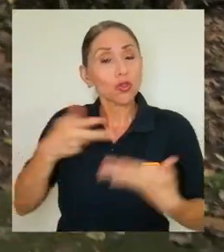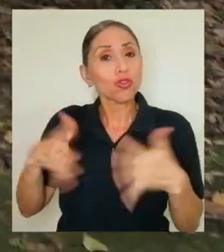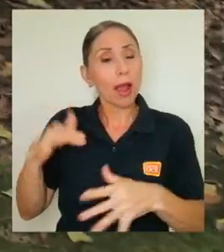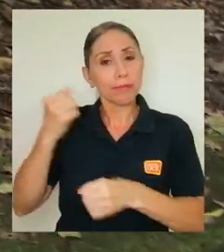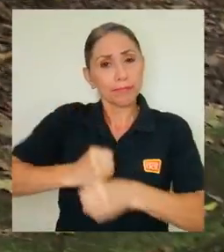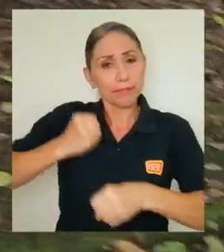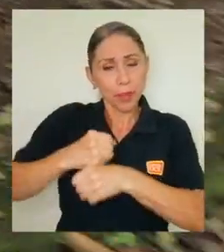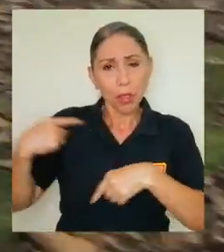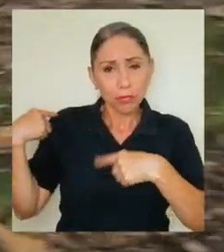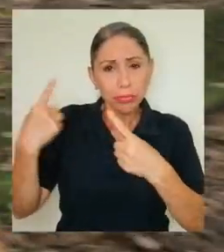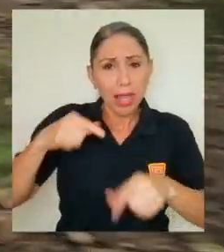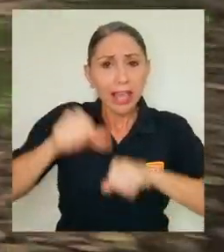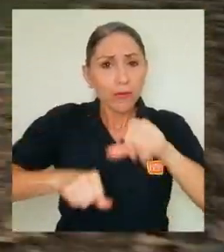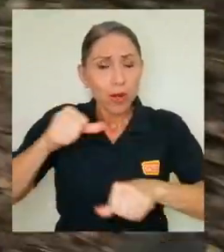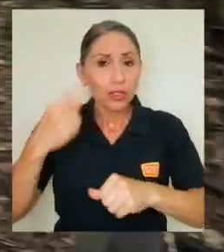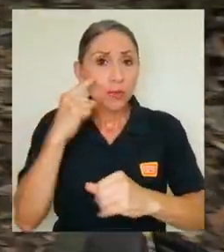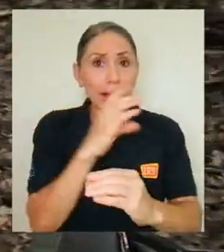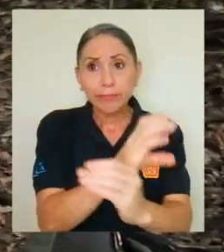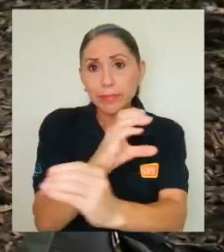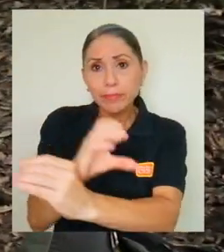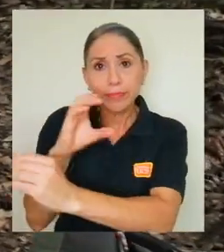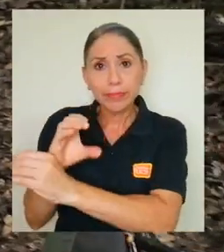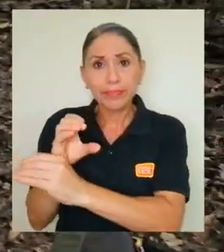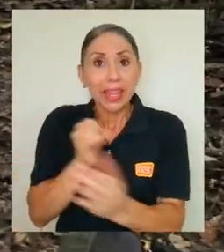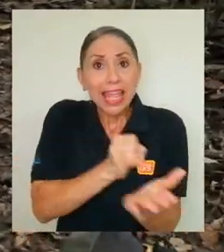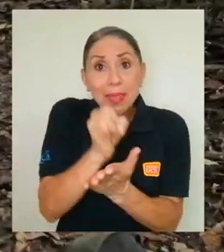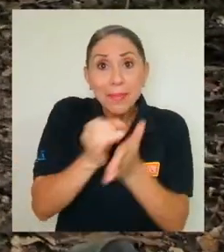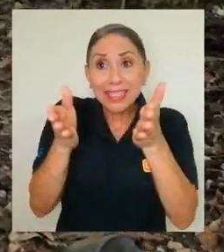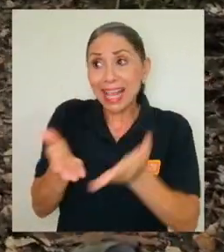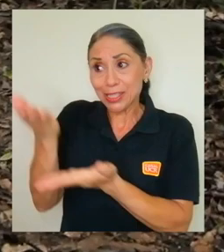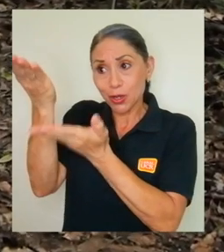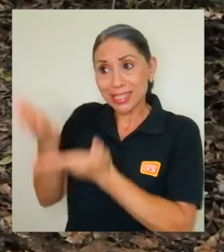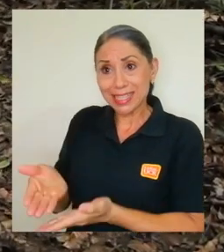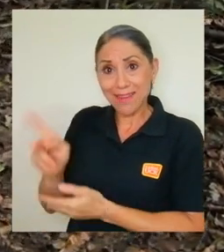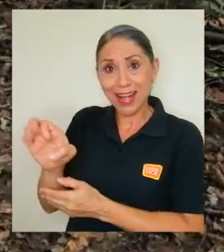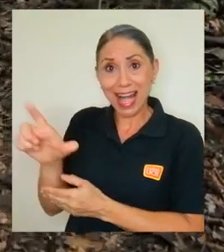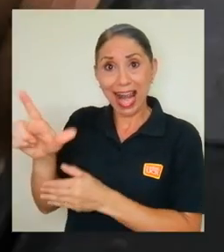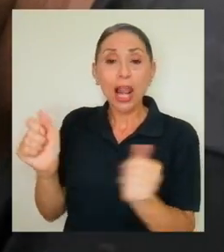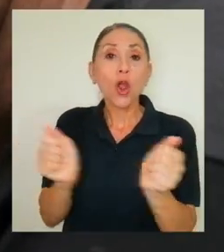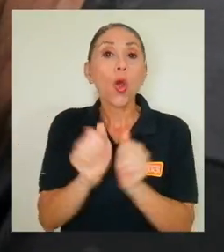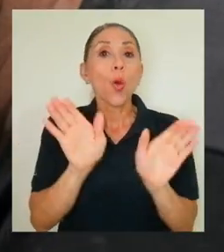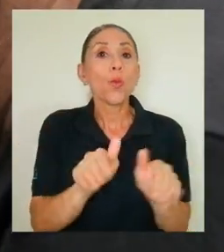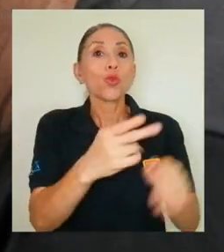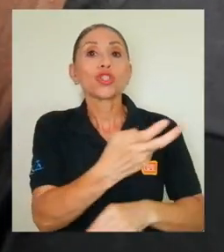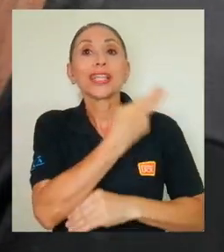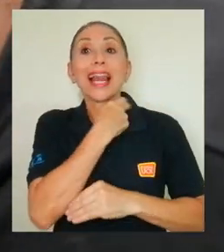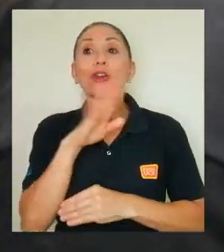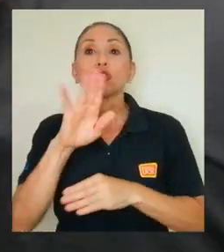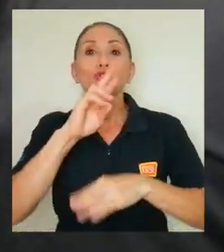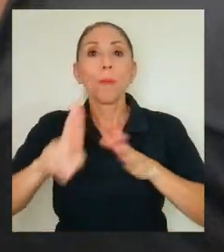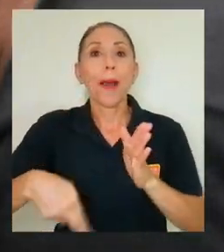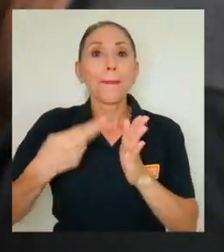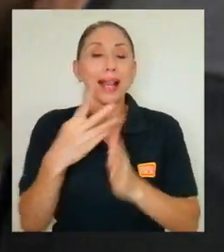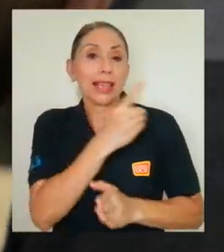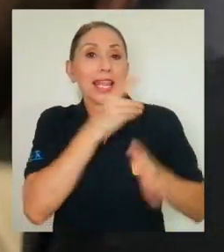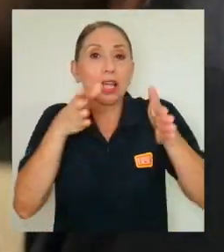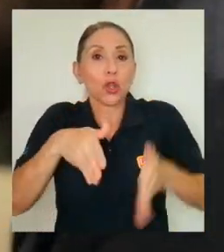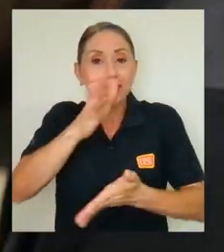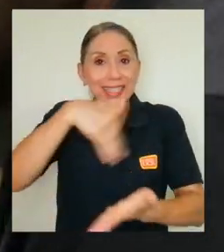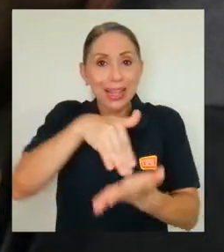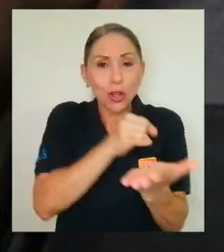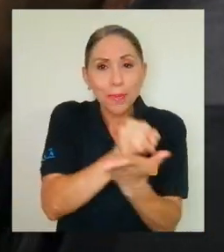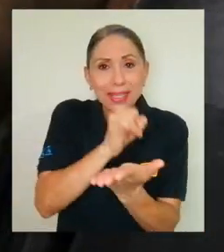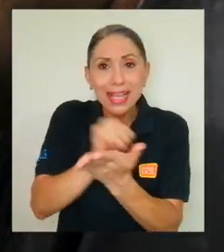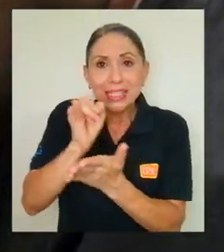y esfuerzos por la conservación. Las investigaciones de Bernal con murciélagos y su papel como director del Centro de